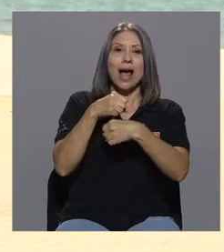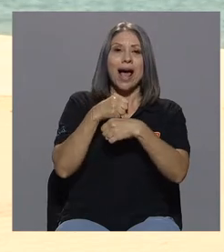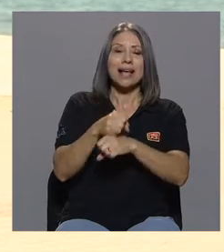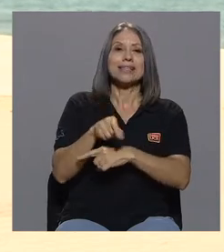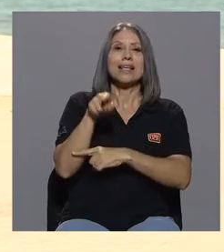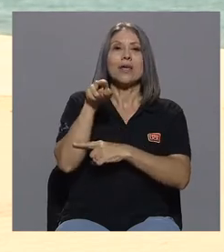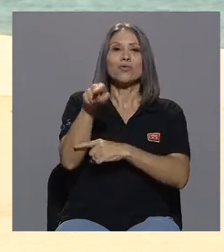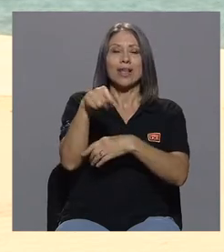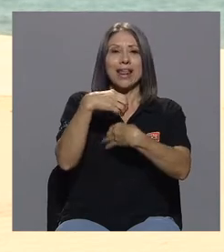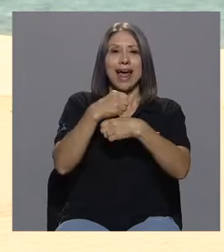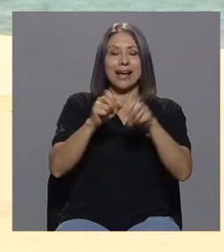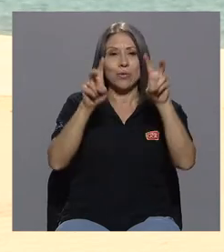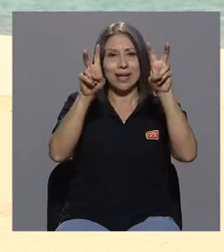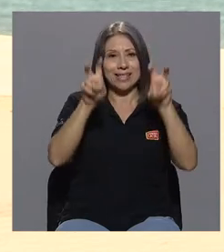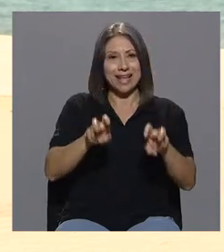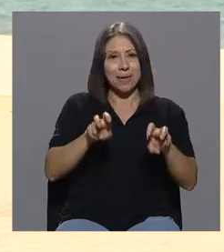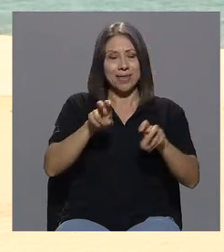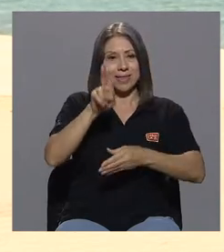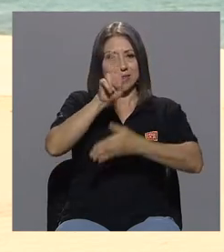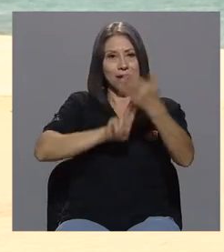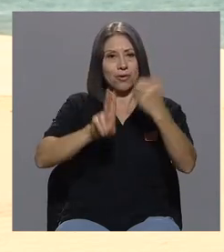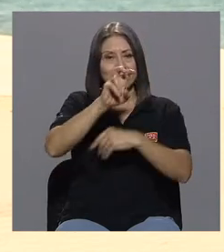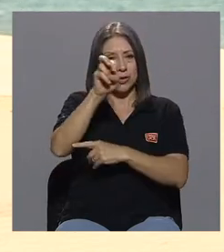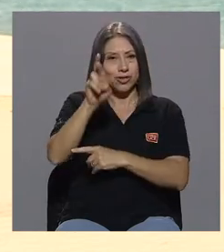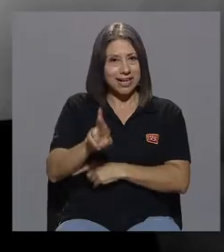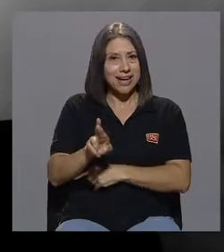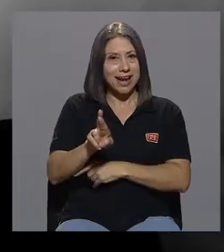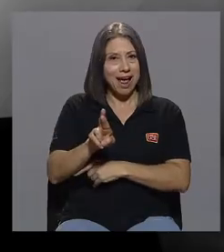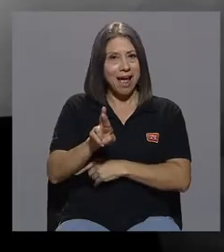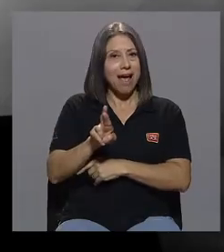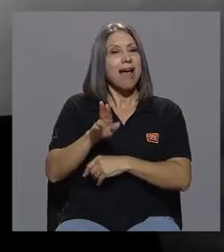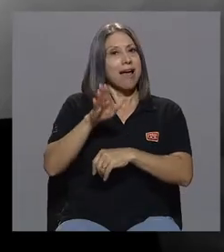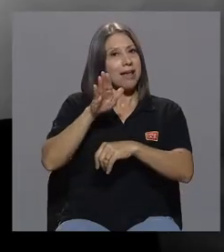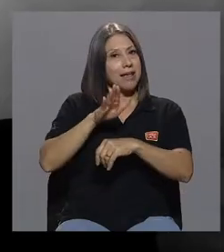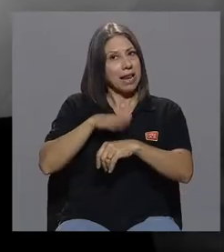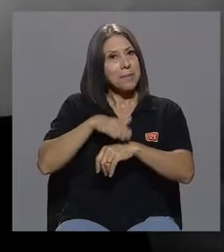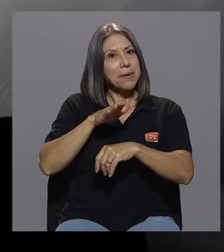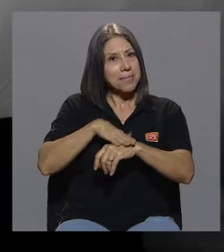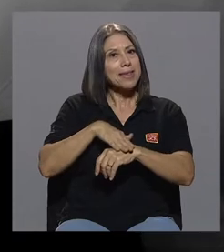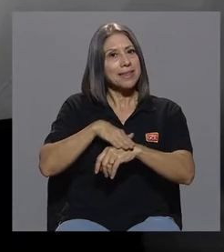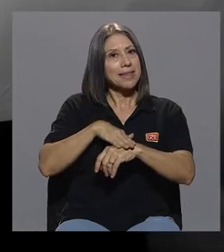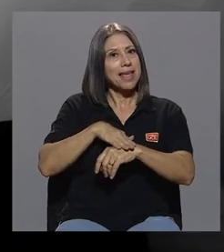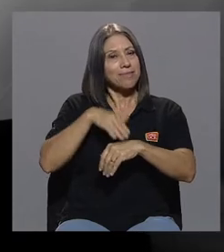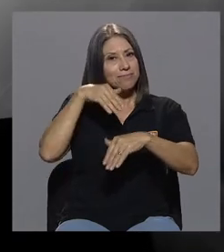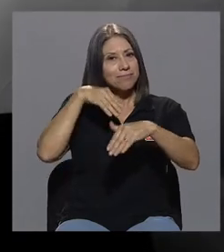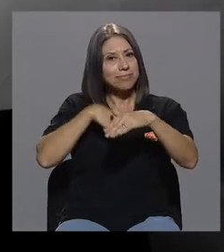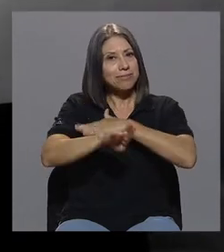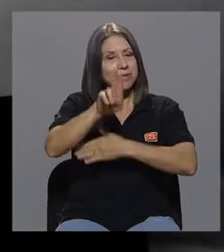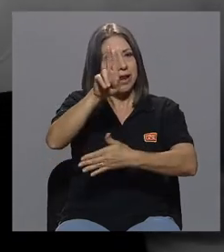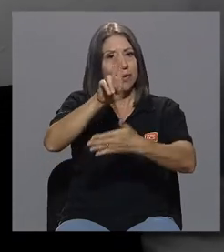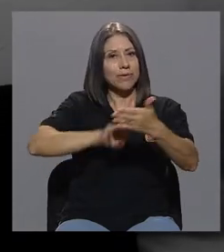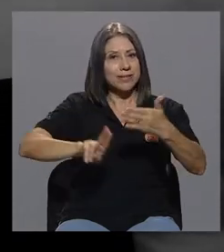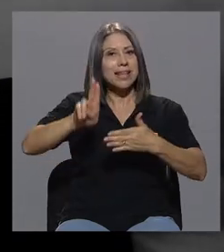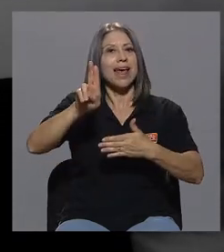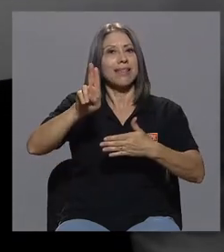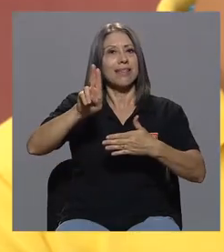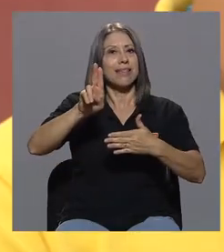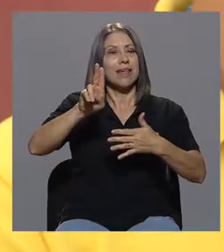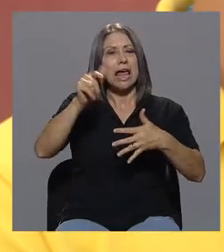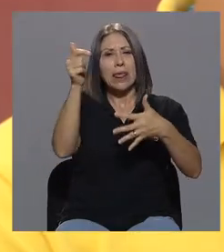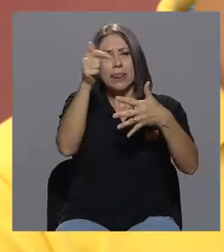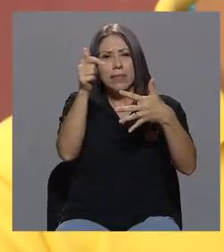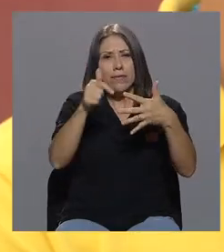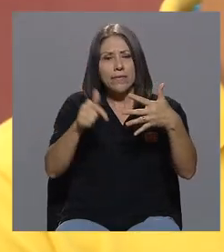examen de la Universidad de Costa Rica que le permite, de algún modo, llegar a la universidad y que, por una serie de condiciones,